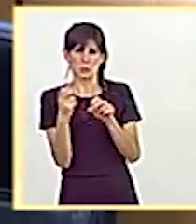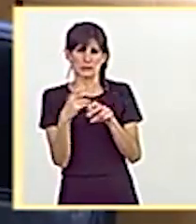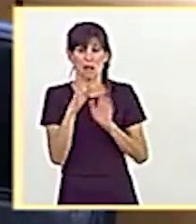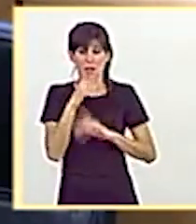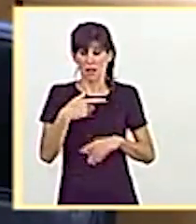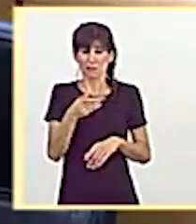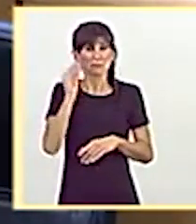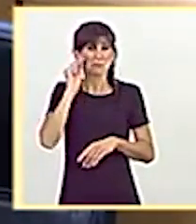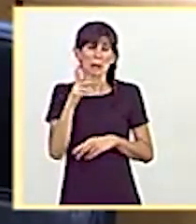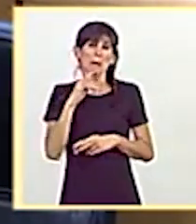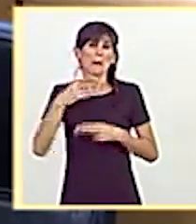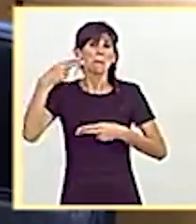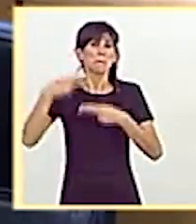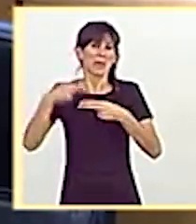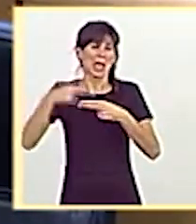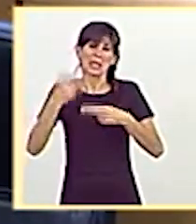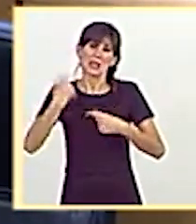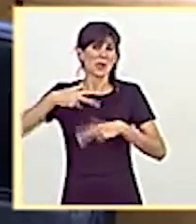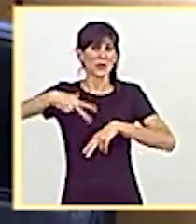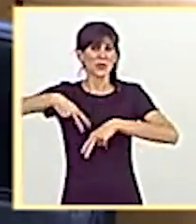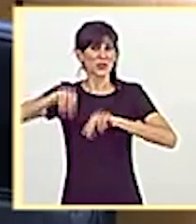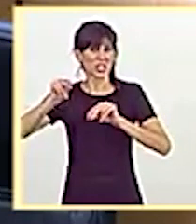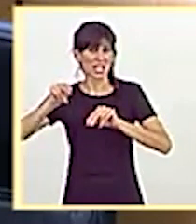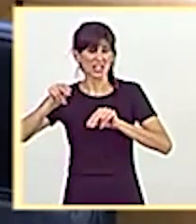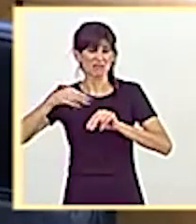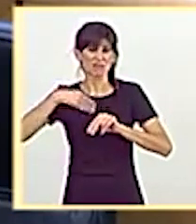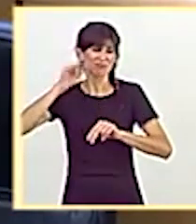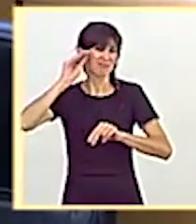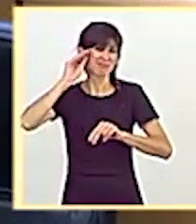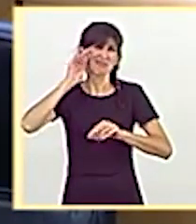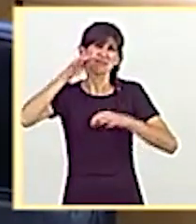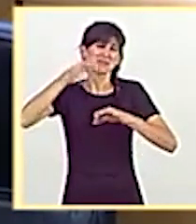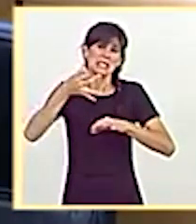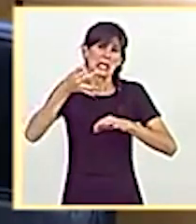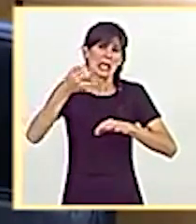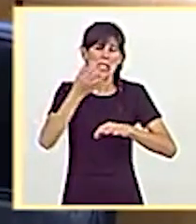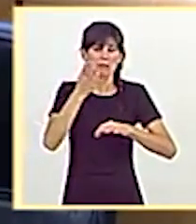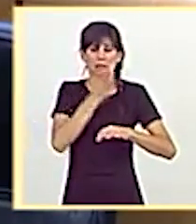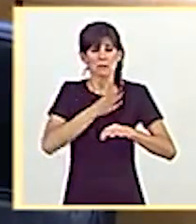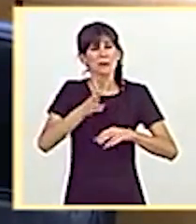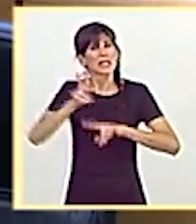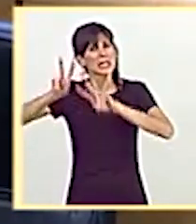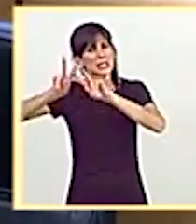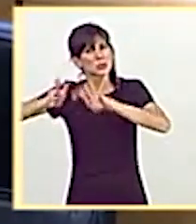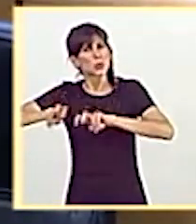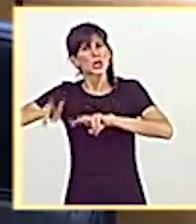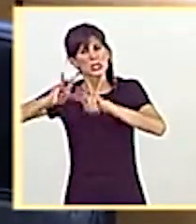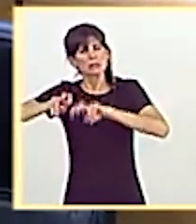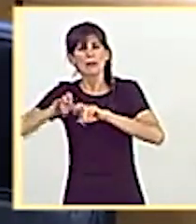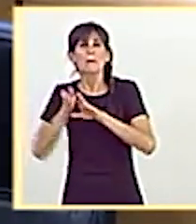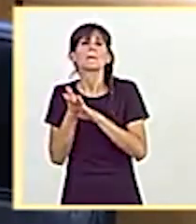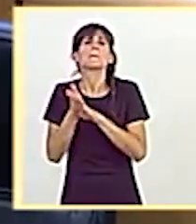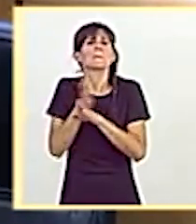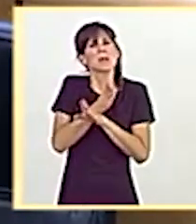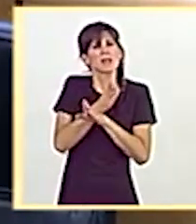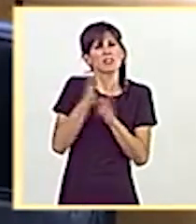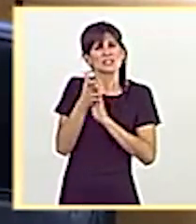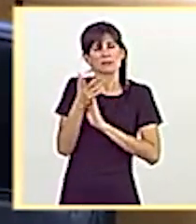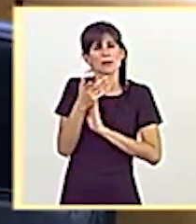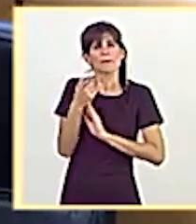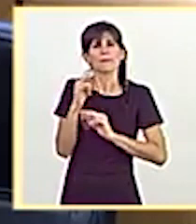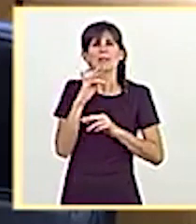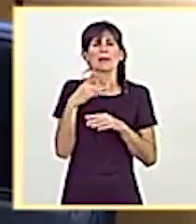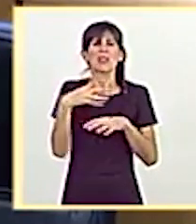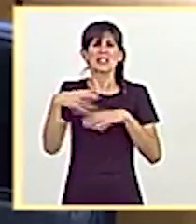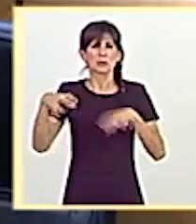liberar el peaje para esa fecha, pues lo que hemos decidido es redactar un estudio previo de distribución del tráfico y